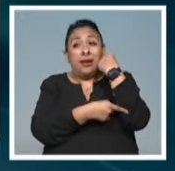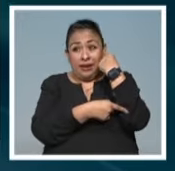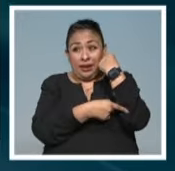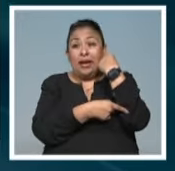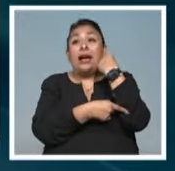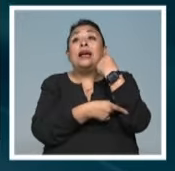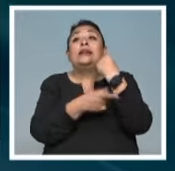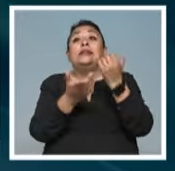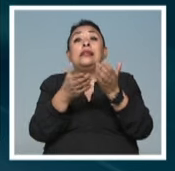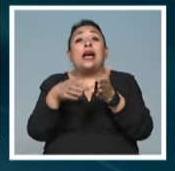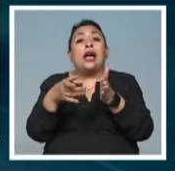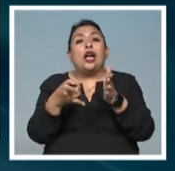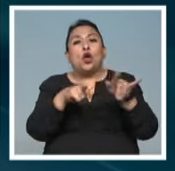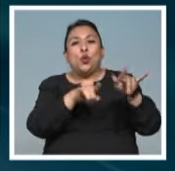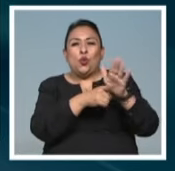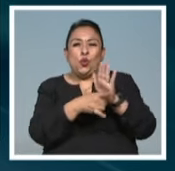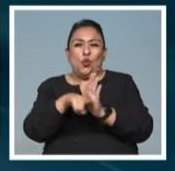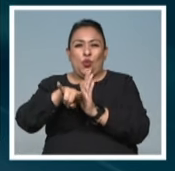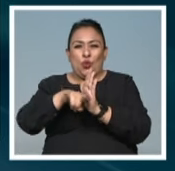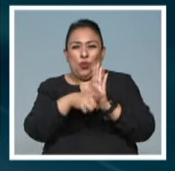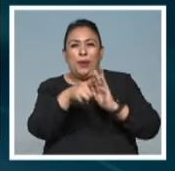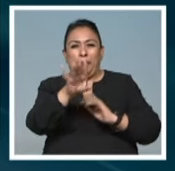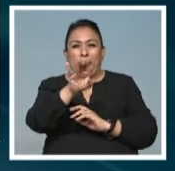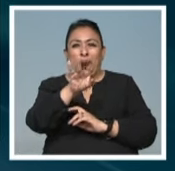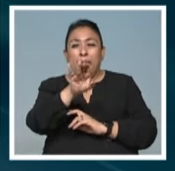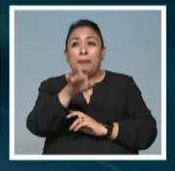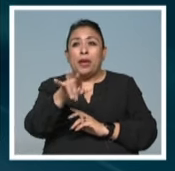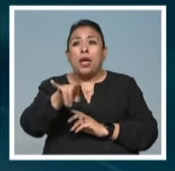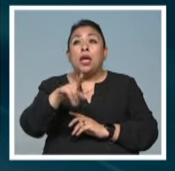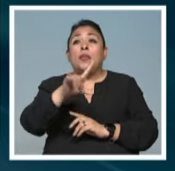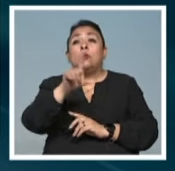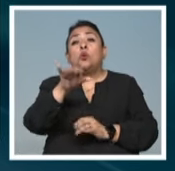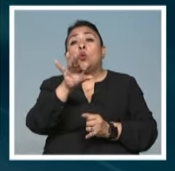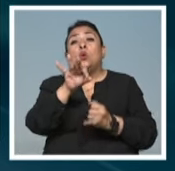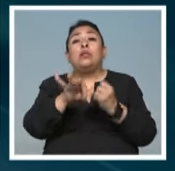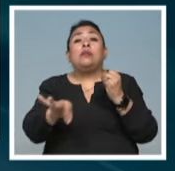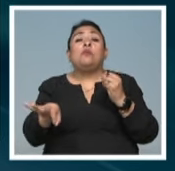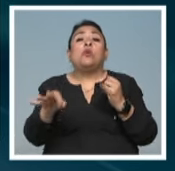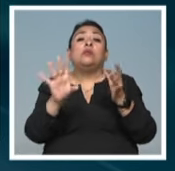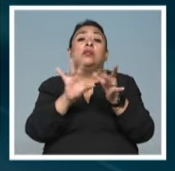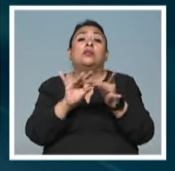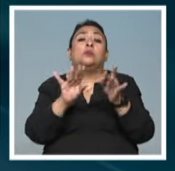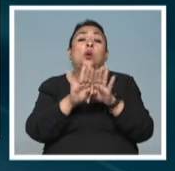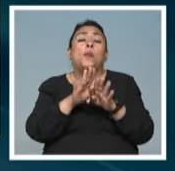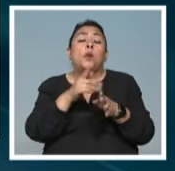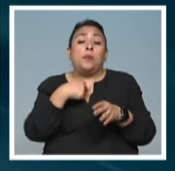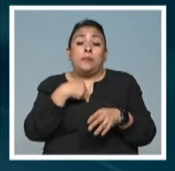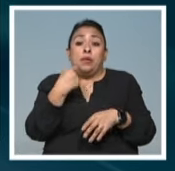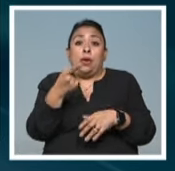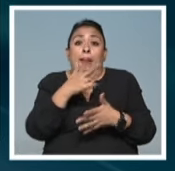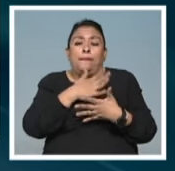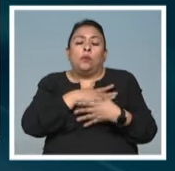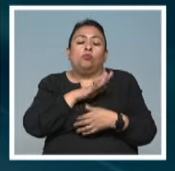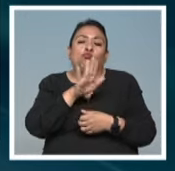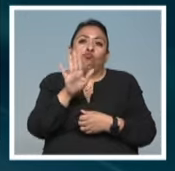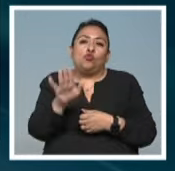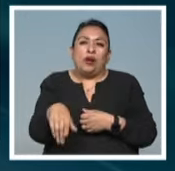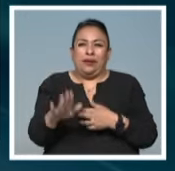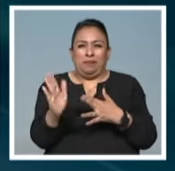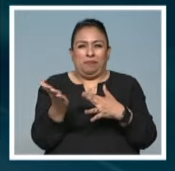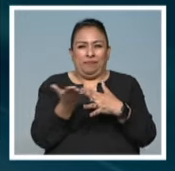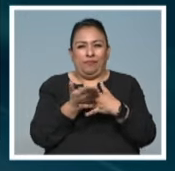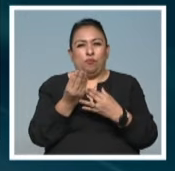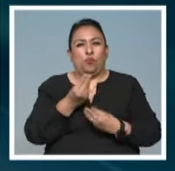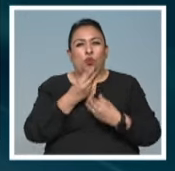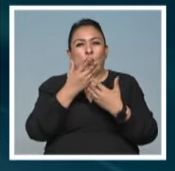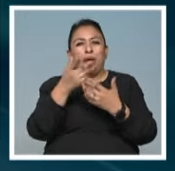la cuna del bebé. Al final narra que el hombre amado muere. Durante el intermedio se interpretó el poema